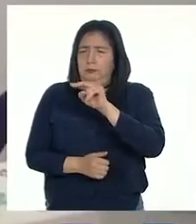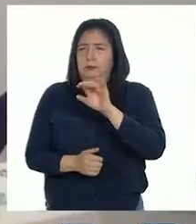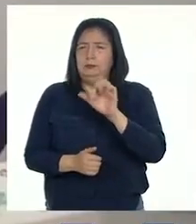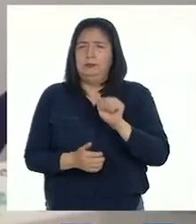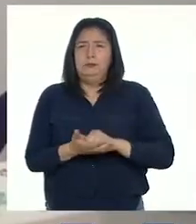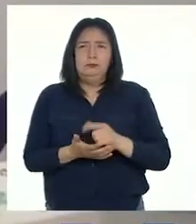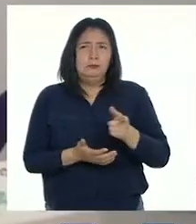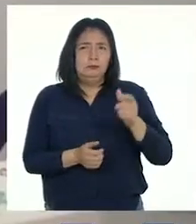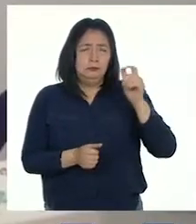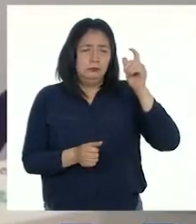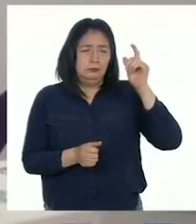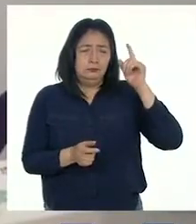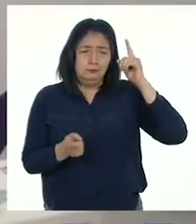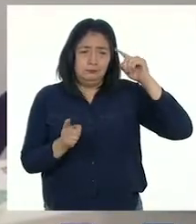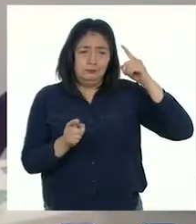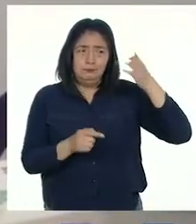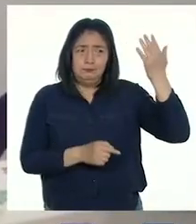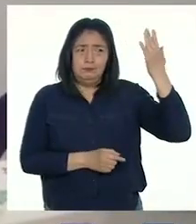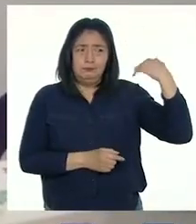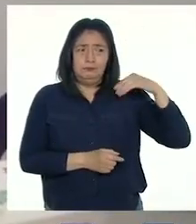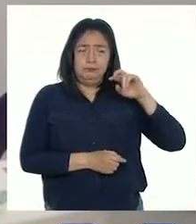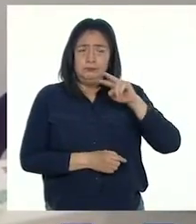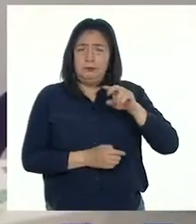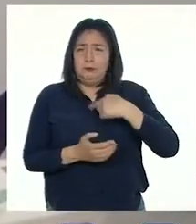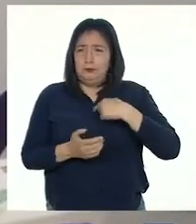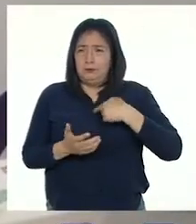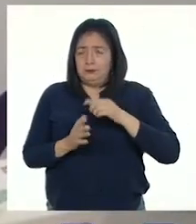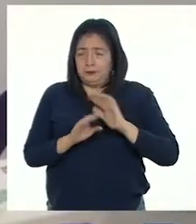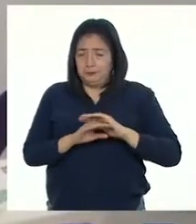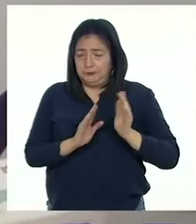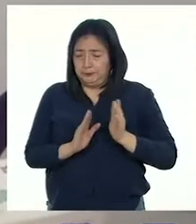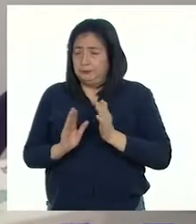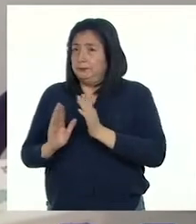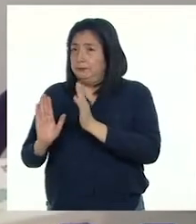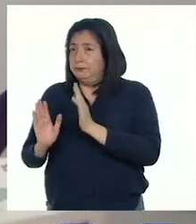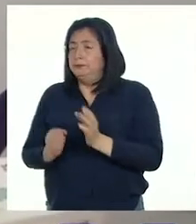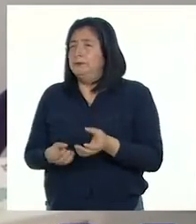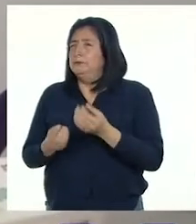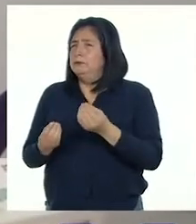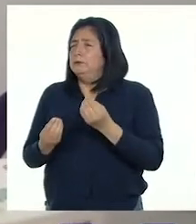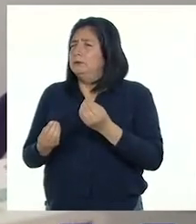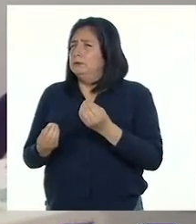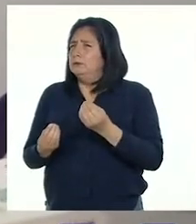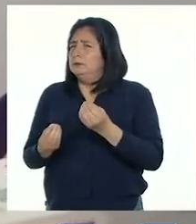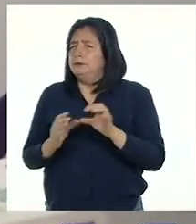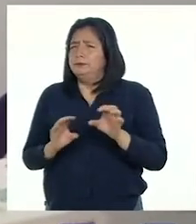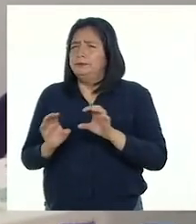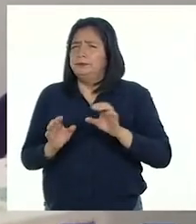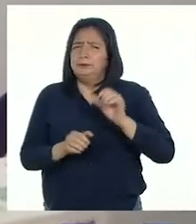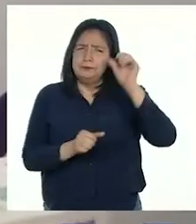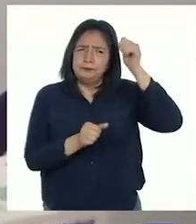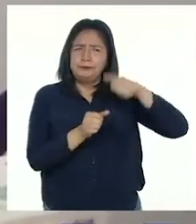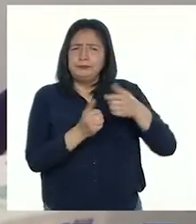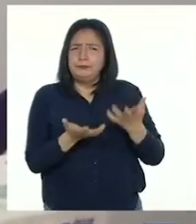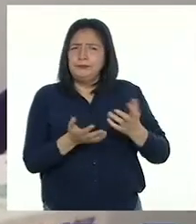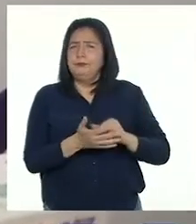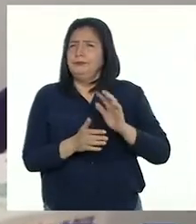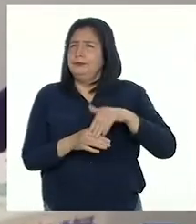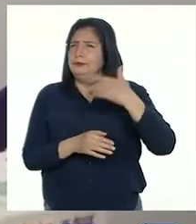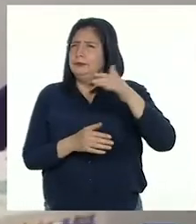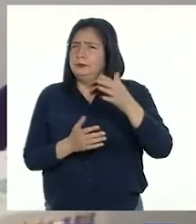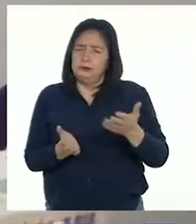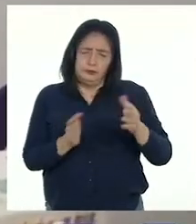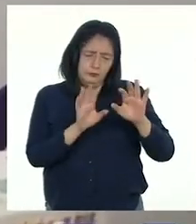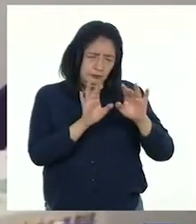De acuerdo con lo que vimos en el programa, hice mi organizador gráfico sobre cómo se forman los recuerdos. Después de